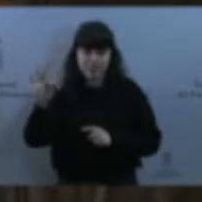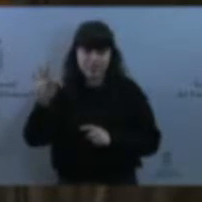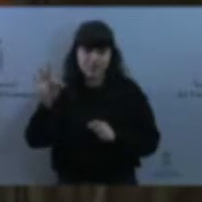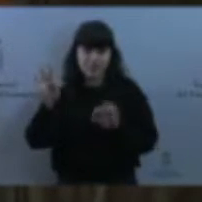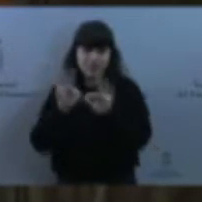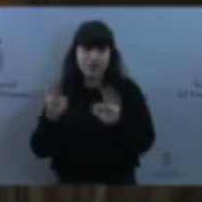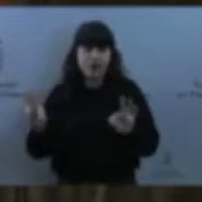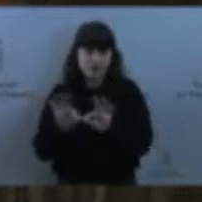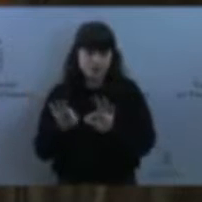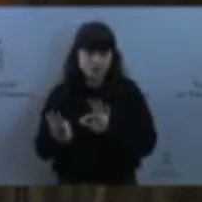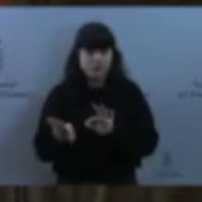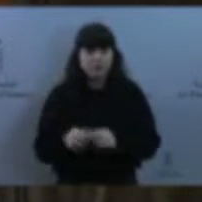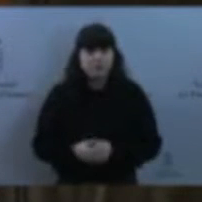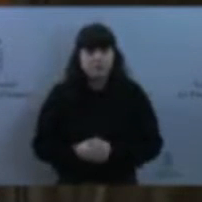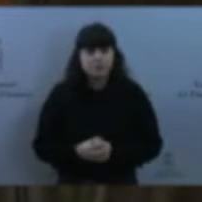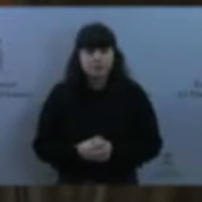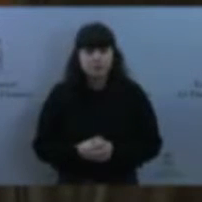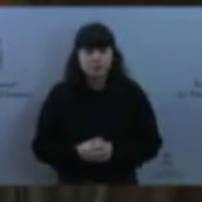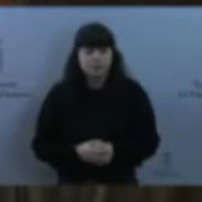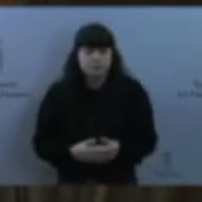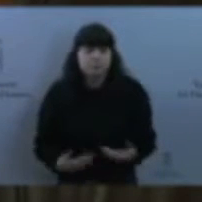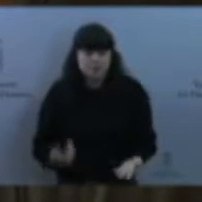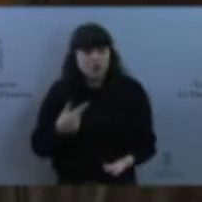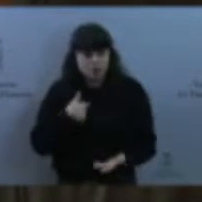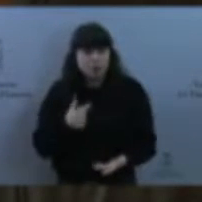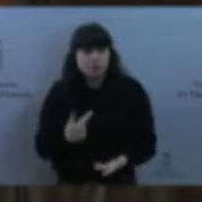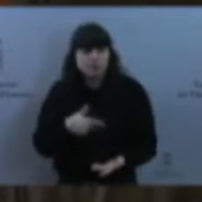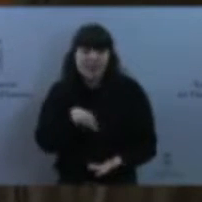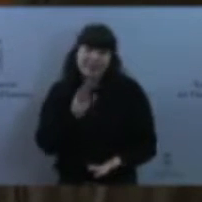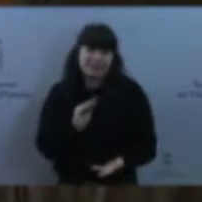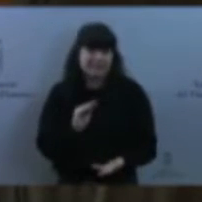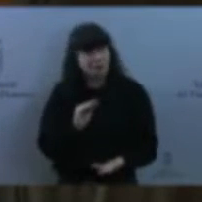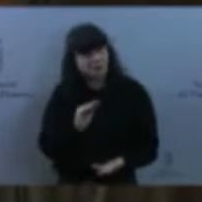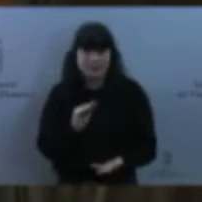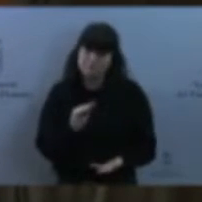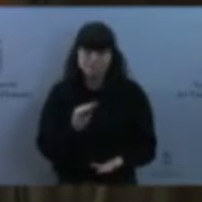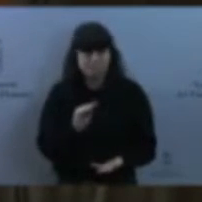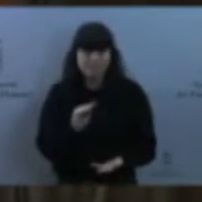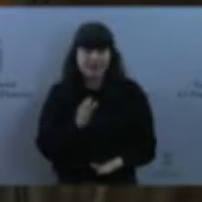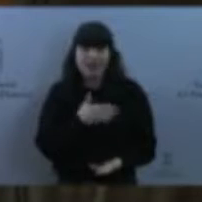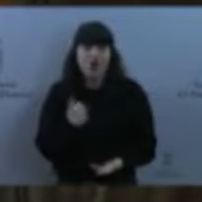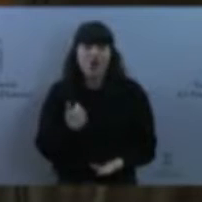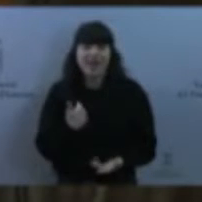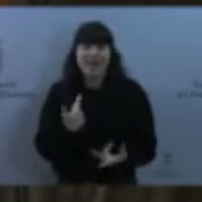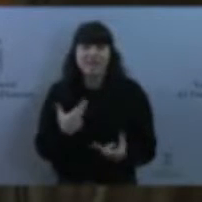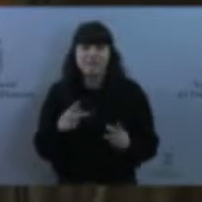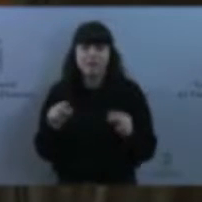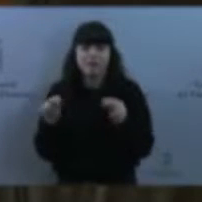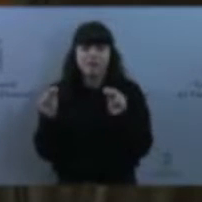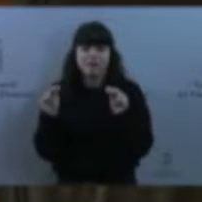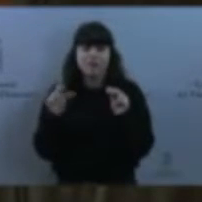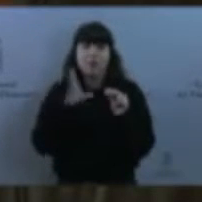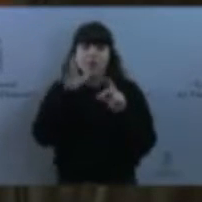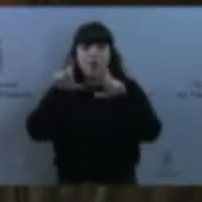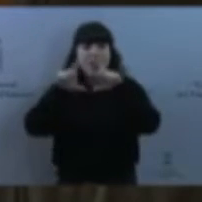Entiendo que puede haber poco interés. Por parte de ENCE. Y